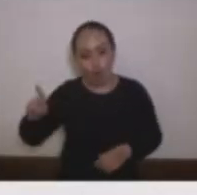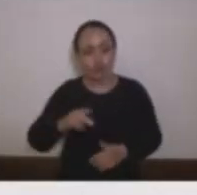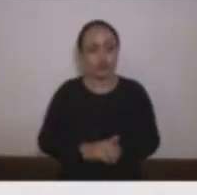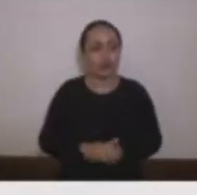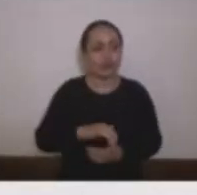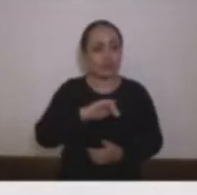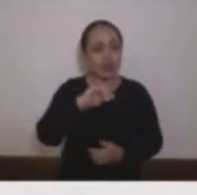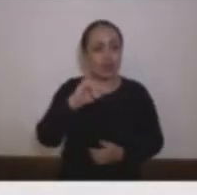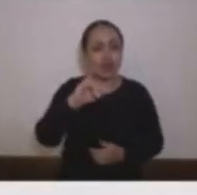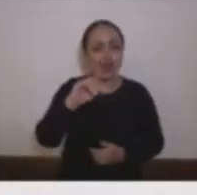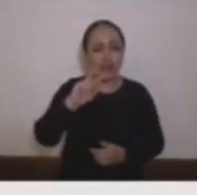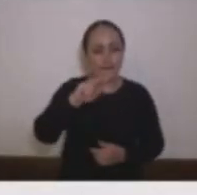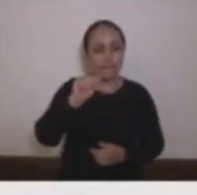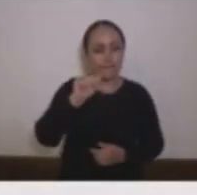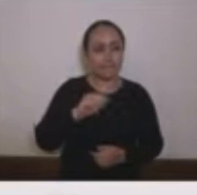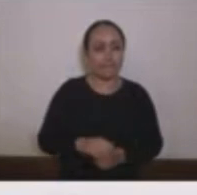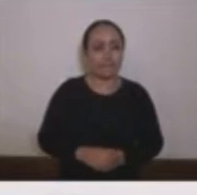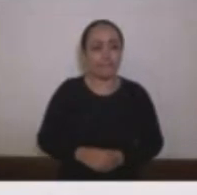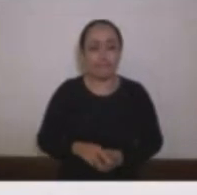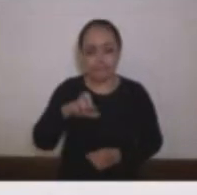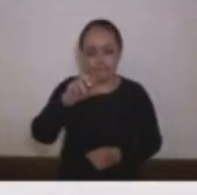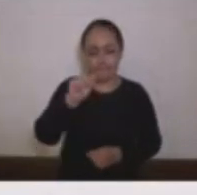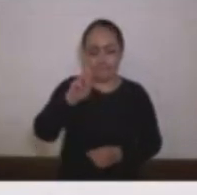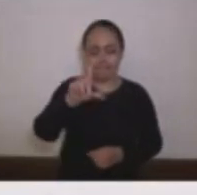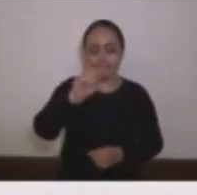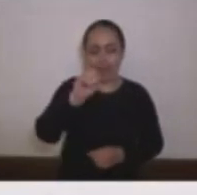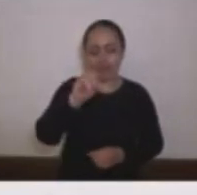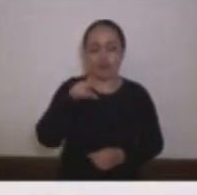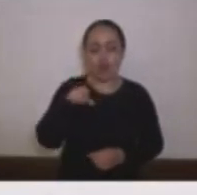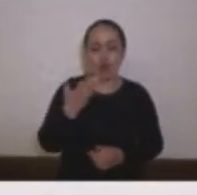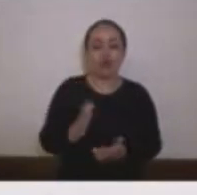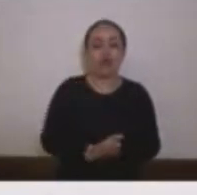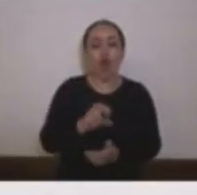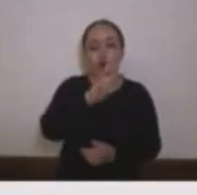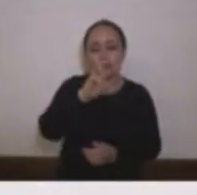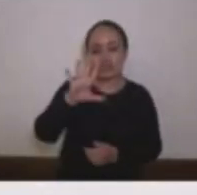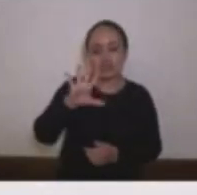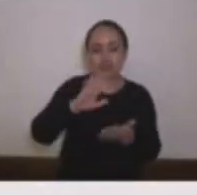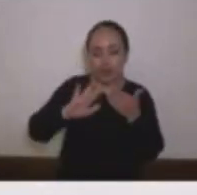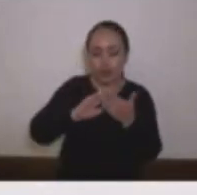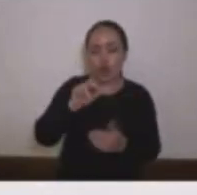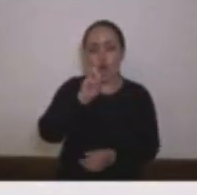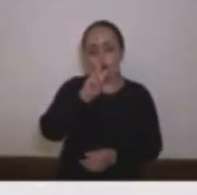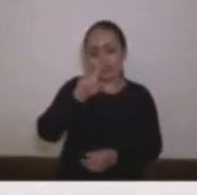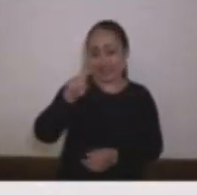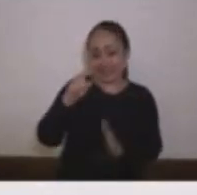saliente de Envigado con 80 puntos y hoy en la terna para Medellín con 85 puntos 86 puntos perdón